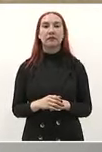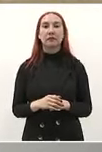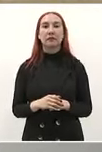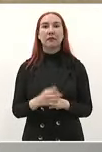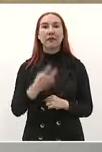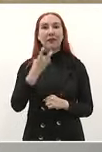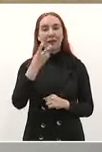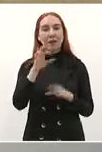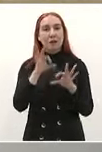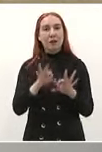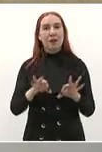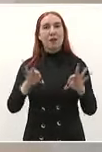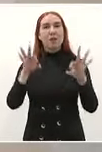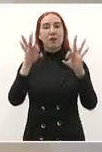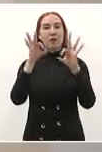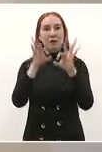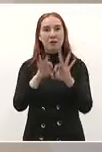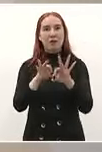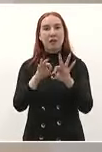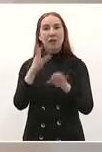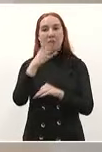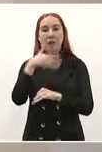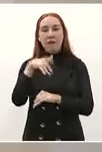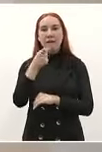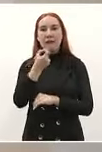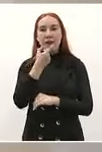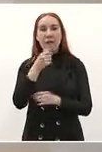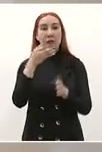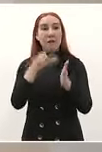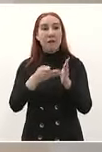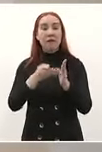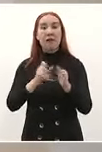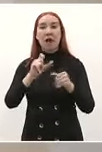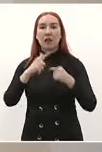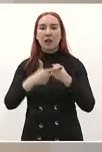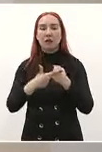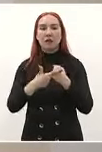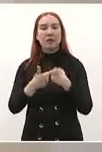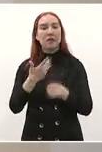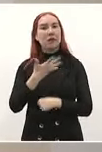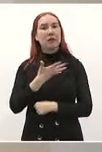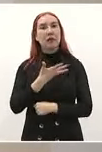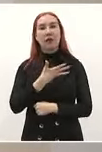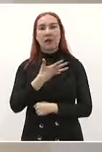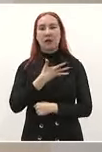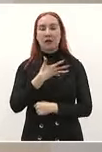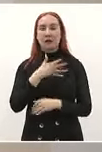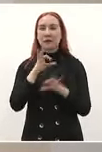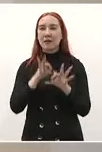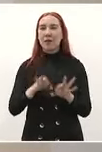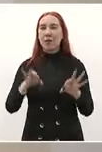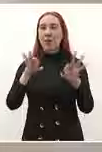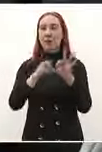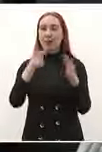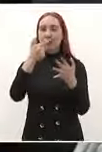el medicamento al lugar donde se necesite todo eso